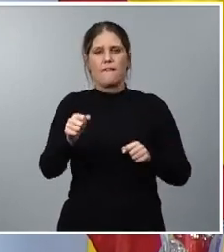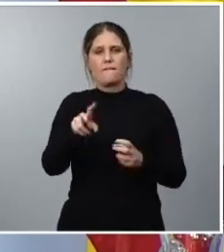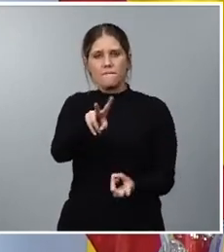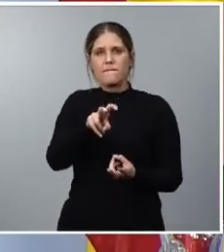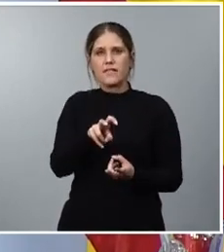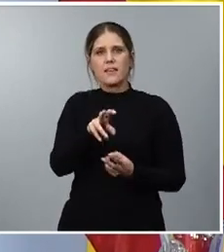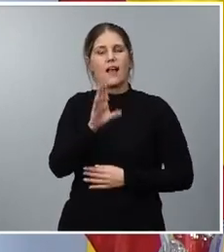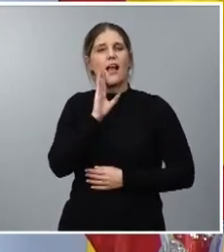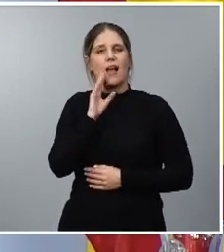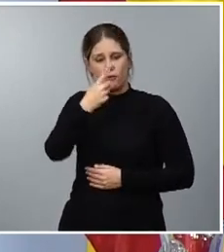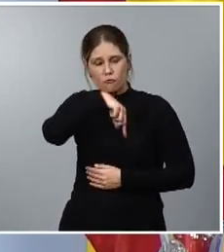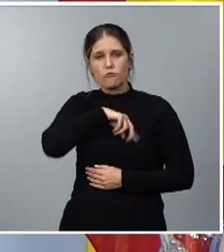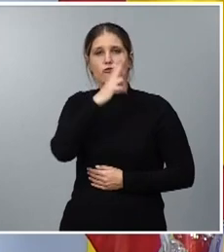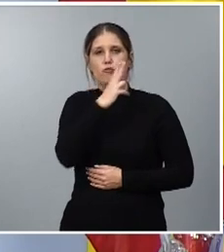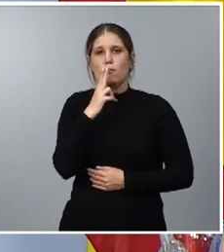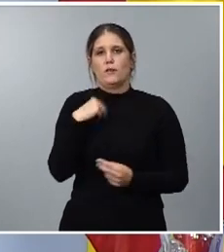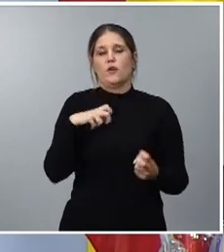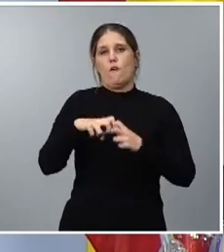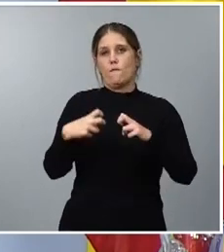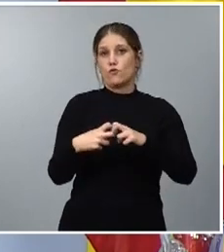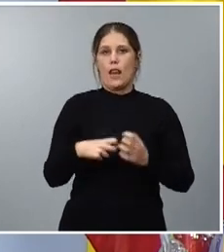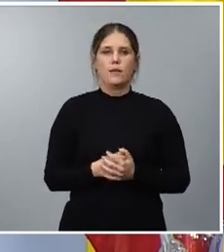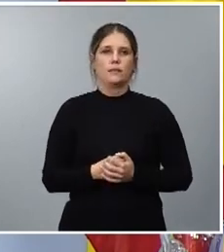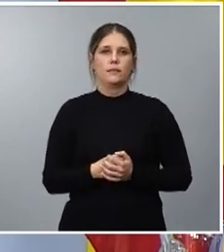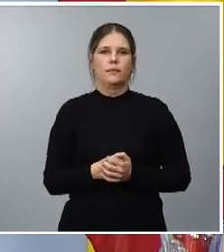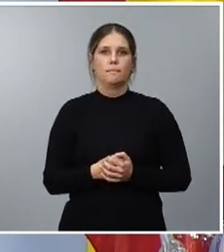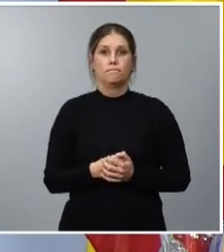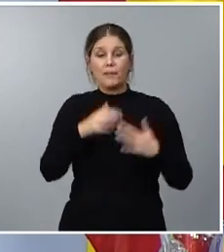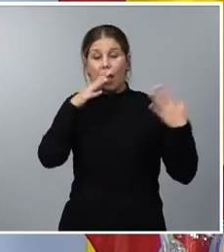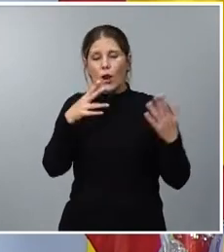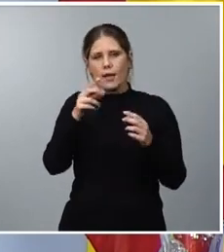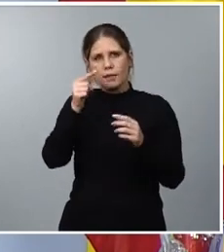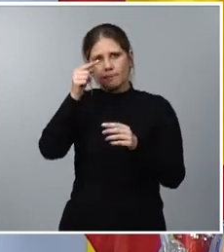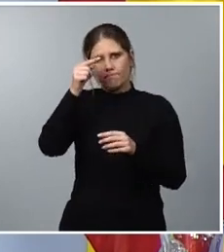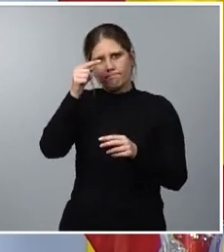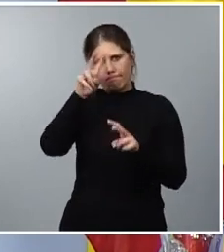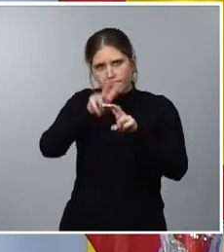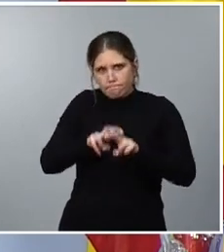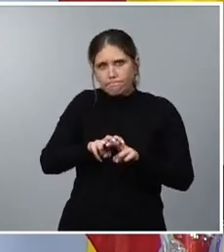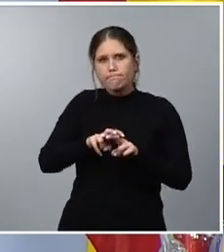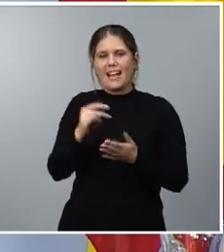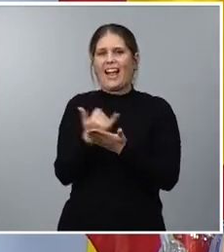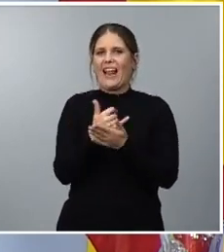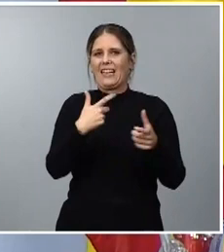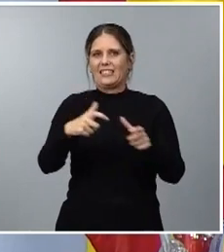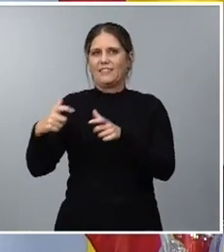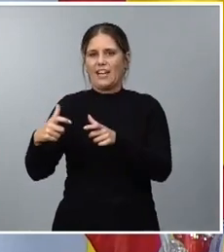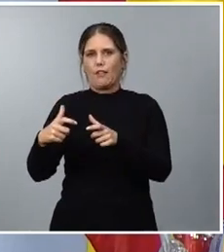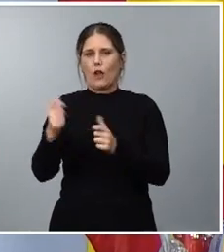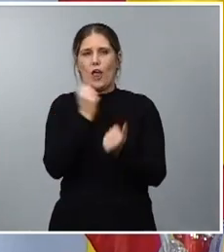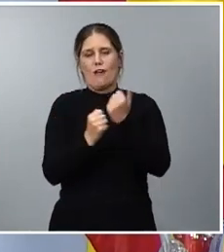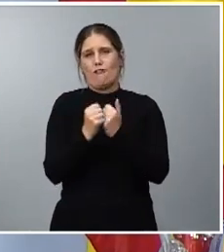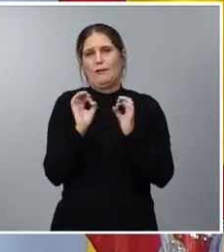habíamos comprometido con Bruselas. Pasando a analizar ahora la clasificación económica, una de las maneras clásicas